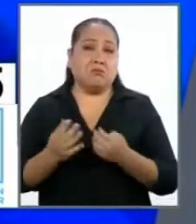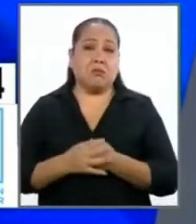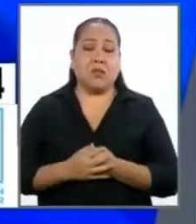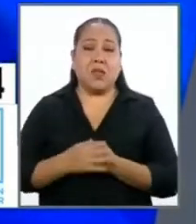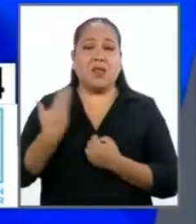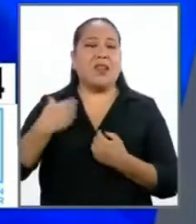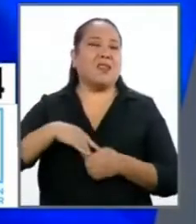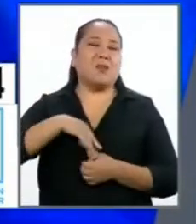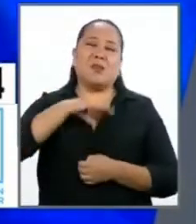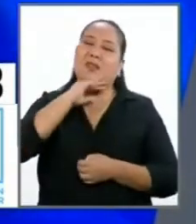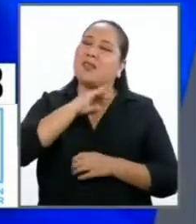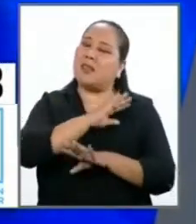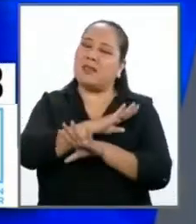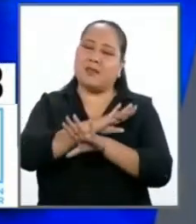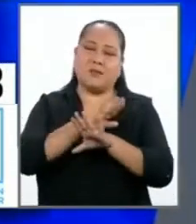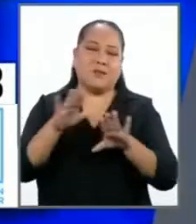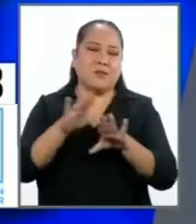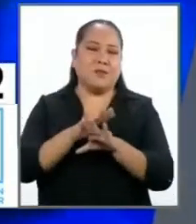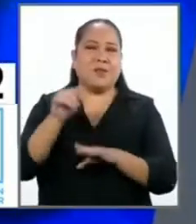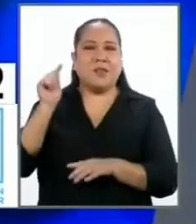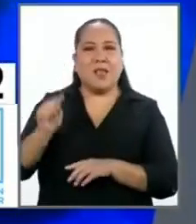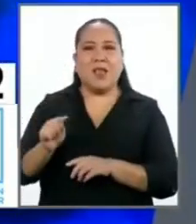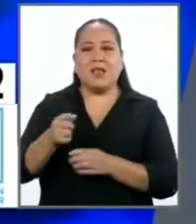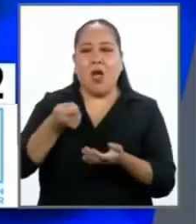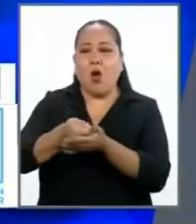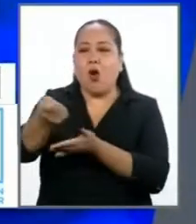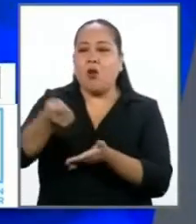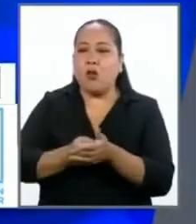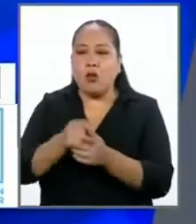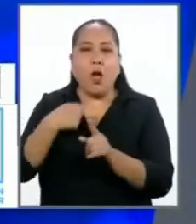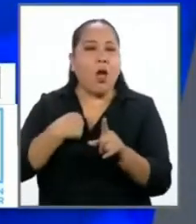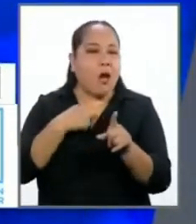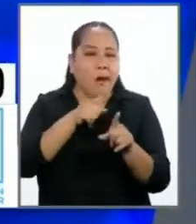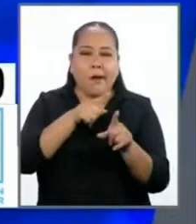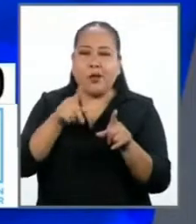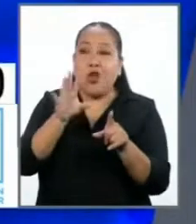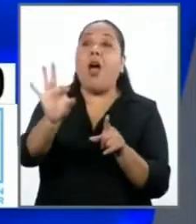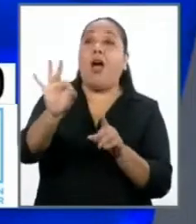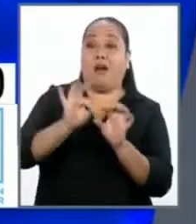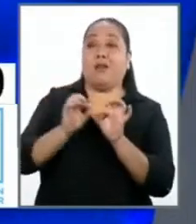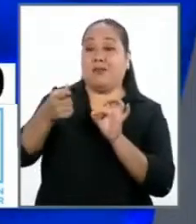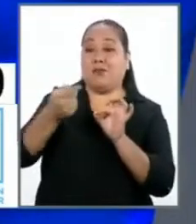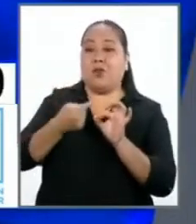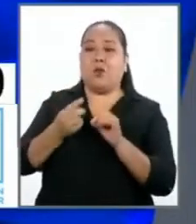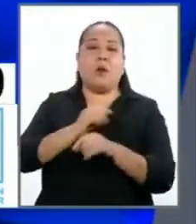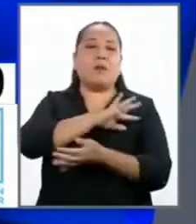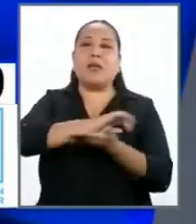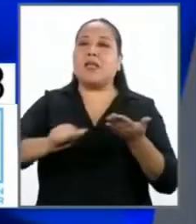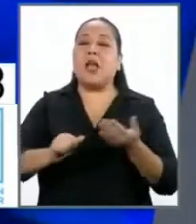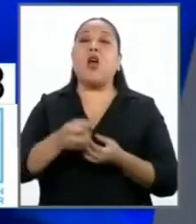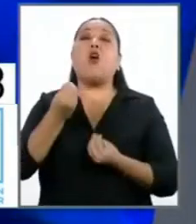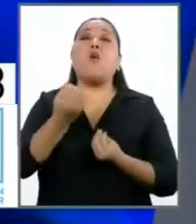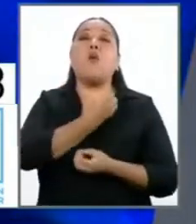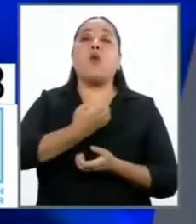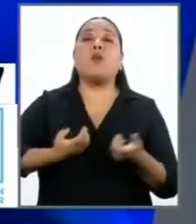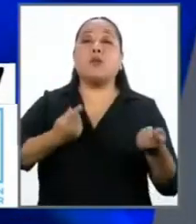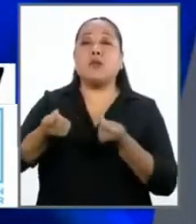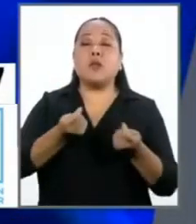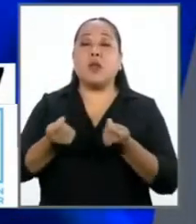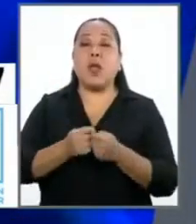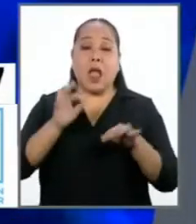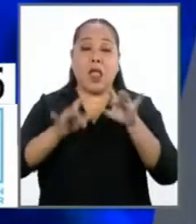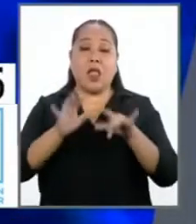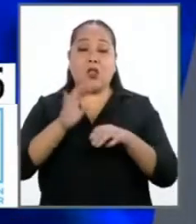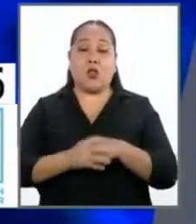ya estamos hartos, justamente, de este tipo de contrataciones a dedo. ¿Ya? Vamos a eliminar. ¿Cómo? Con gobierno electrónico. Bueno,